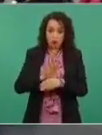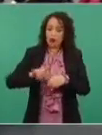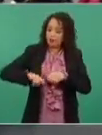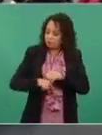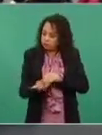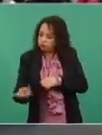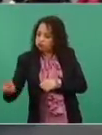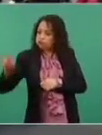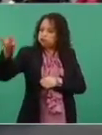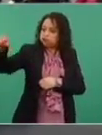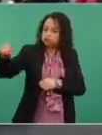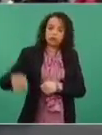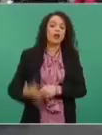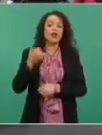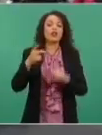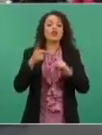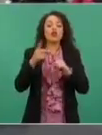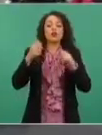casetas,